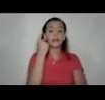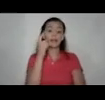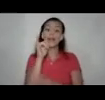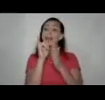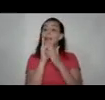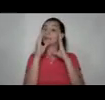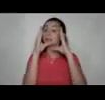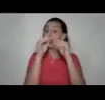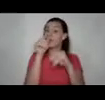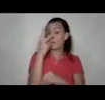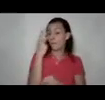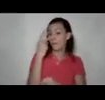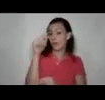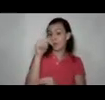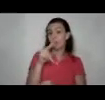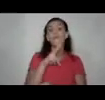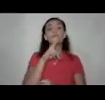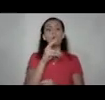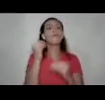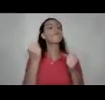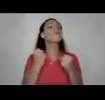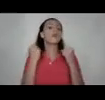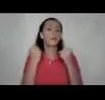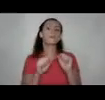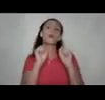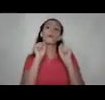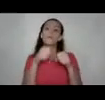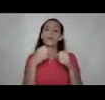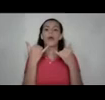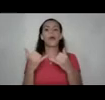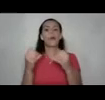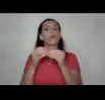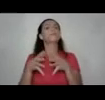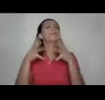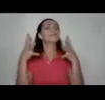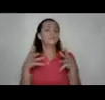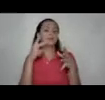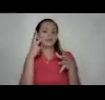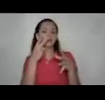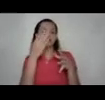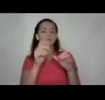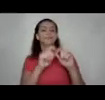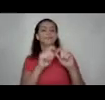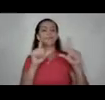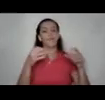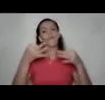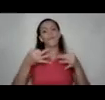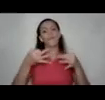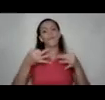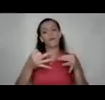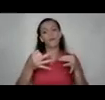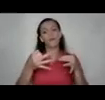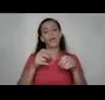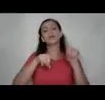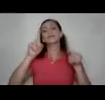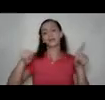datos que estamos viendo hoy que son realmente muy fuertes, pueden ser muchísimos más de los que están reflejados formalmente en la estadística